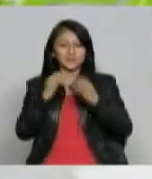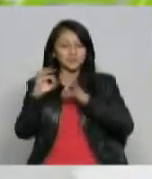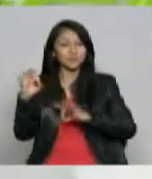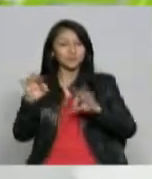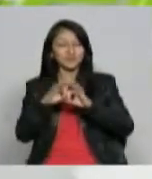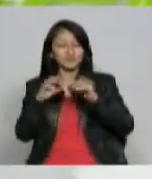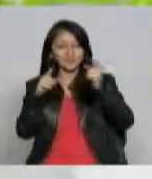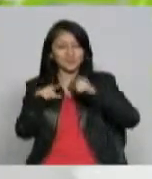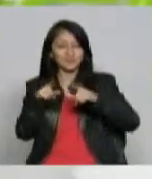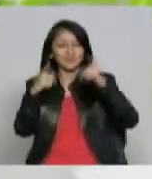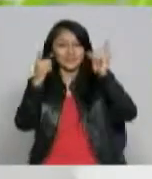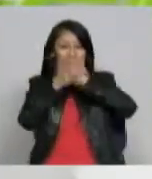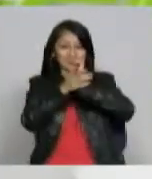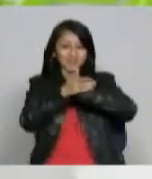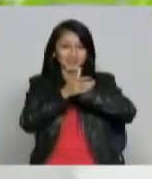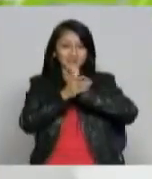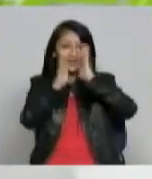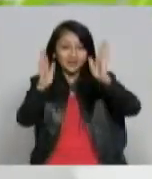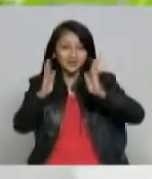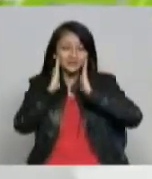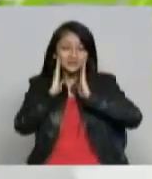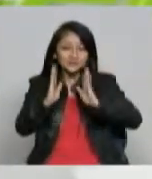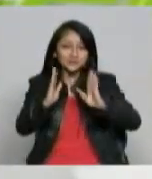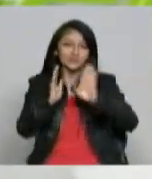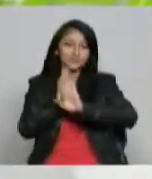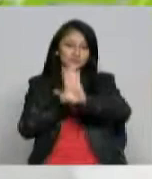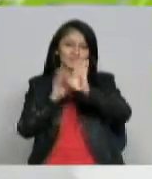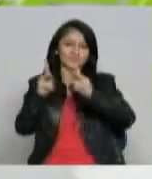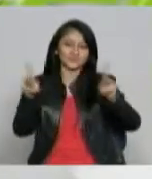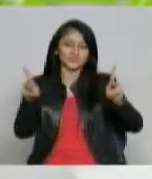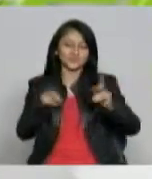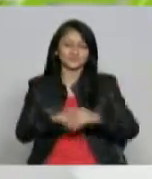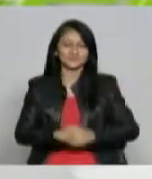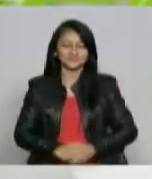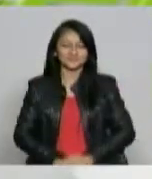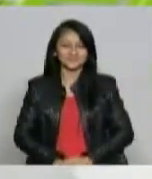importante en la programación que el canal regional Telecafé tiene para ellos